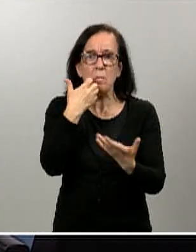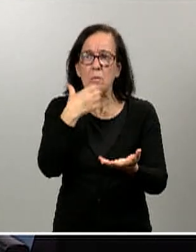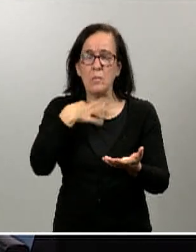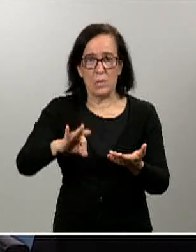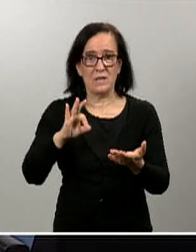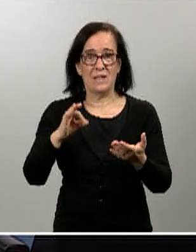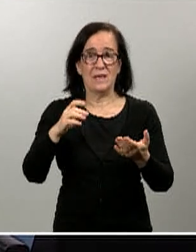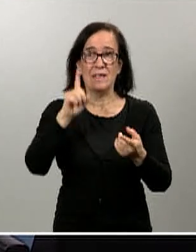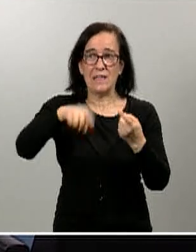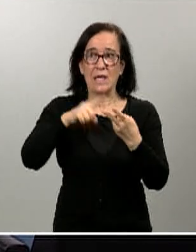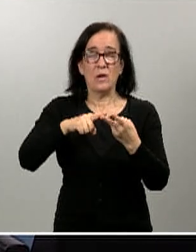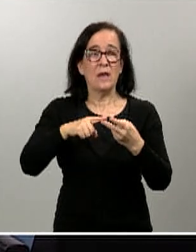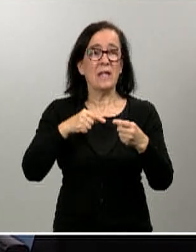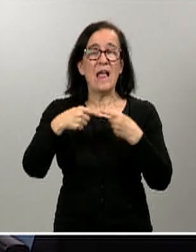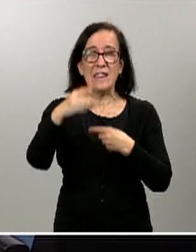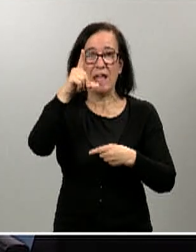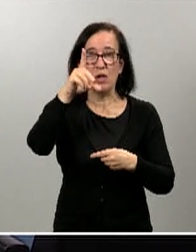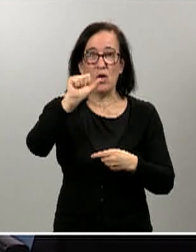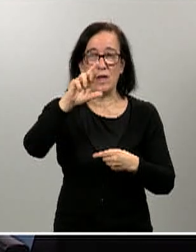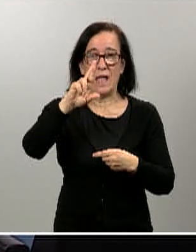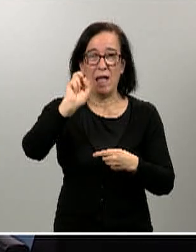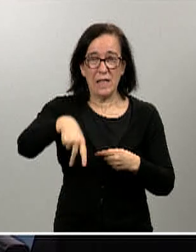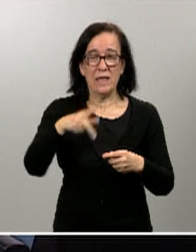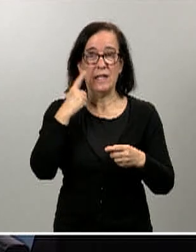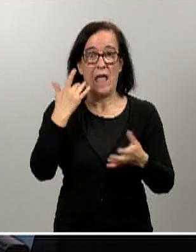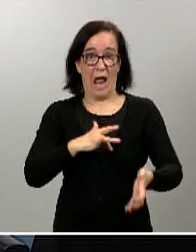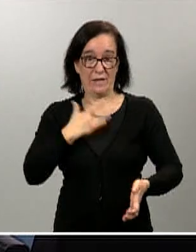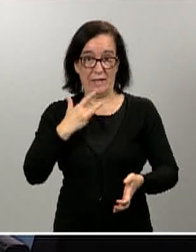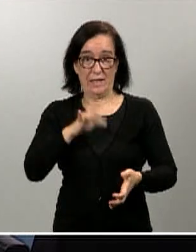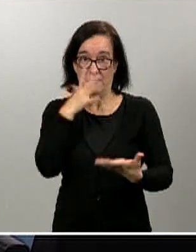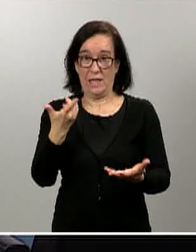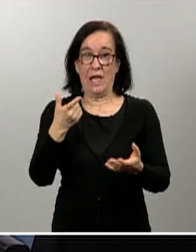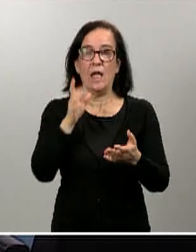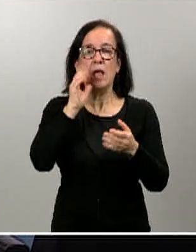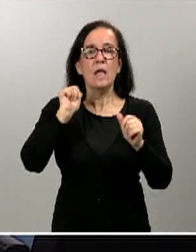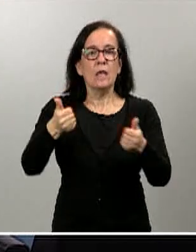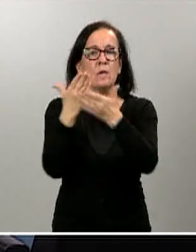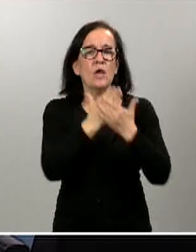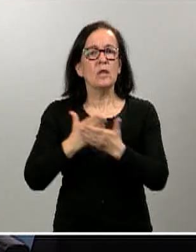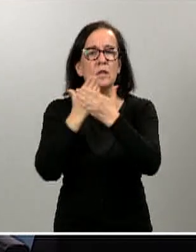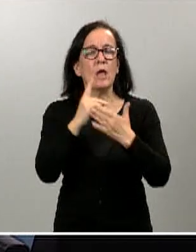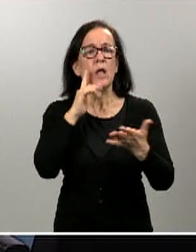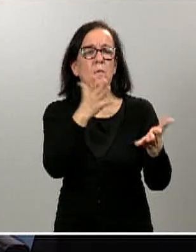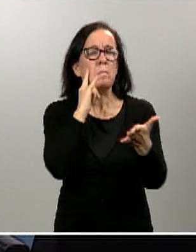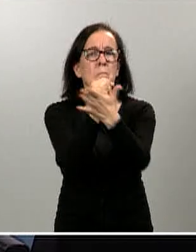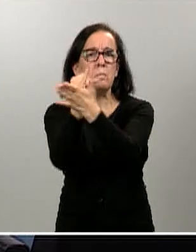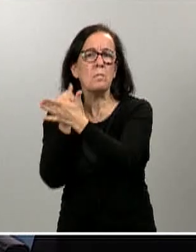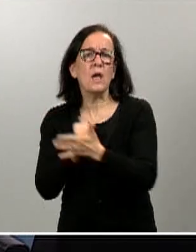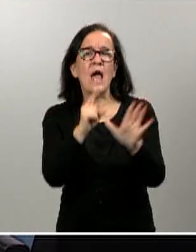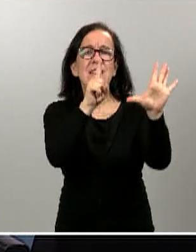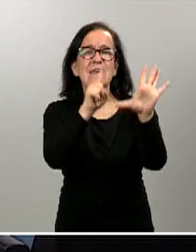del diario Clarín, del diario de Argentina, Clarín. El estudio que comenzará en unos días prevé testear a unas 62.000 personas.